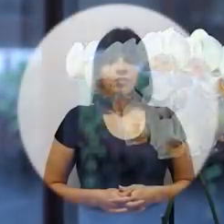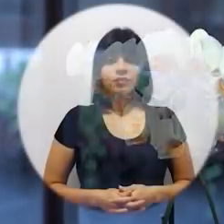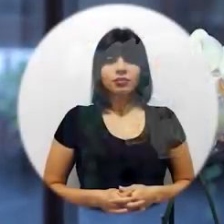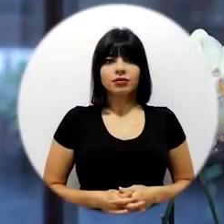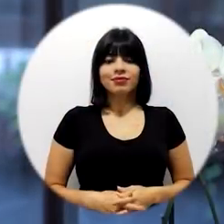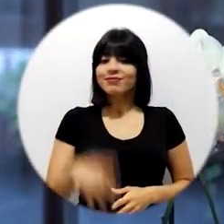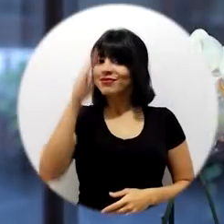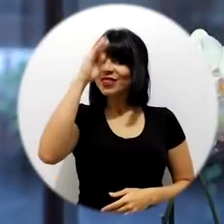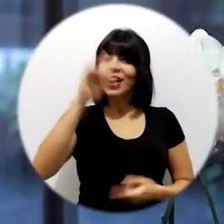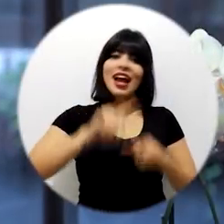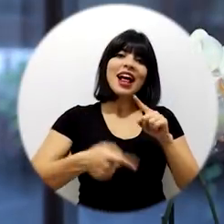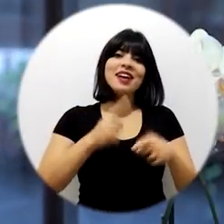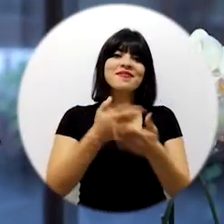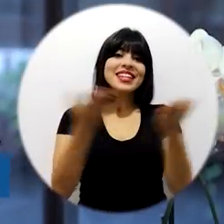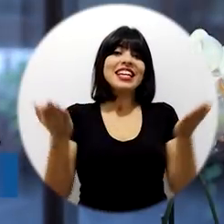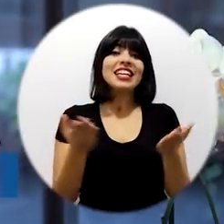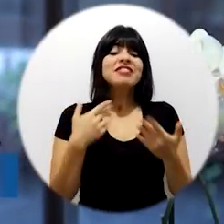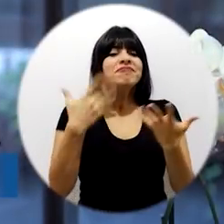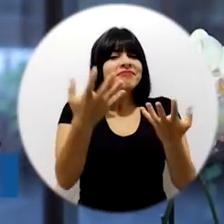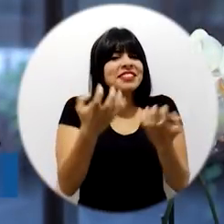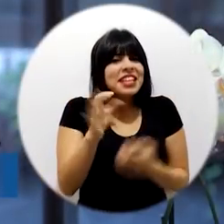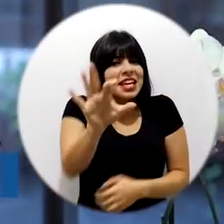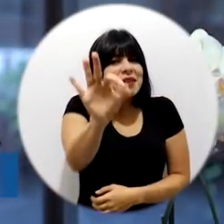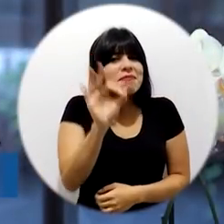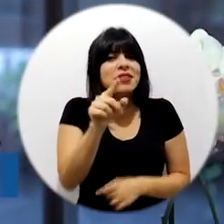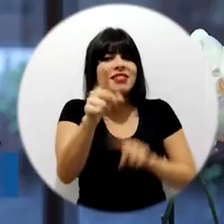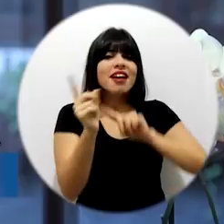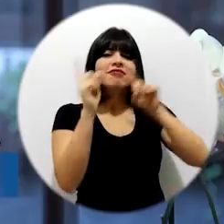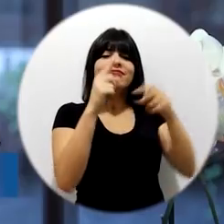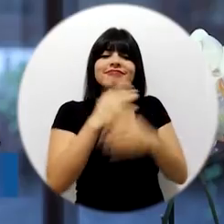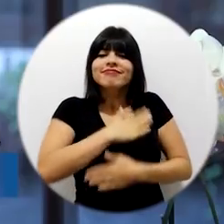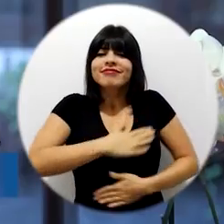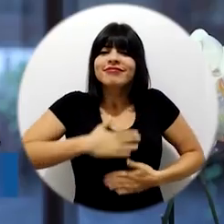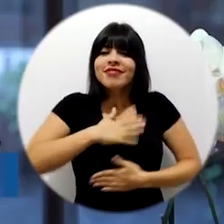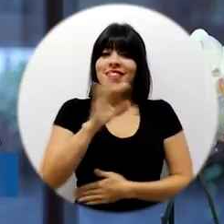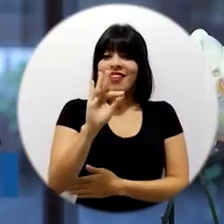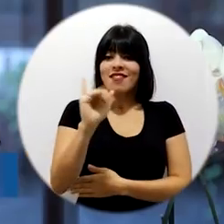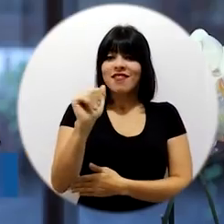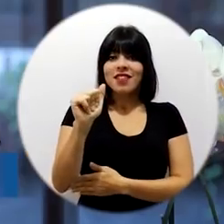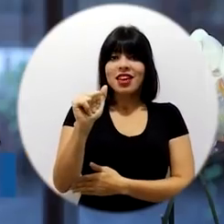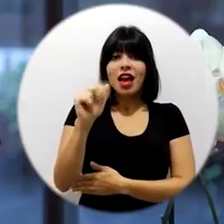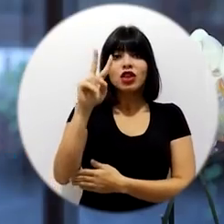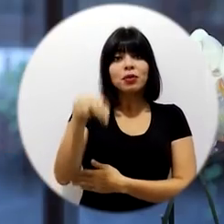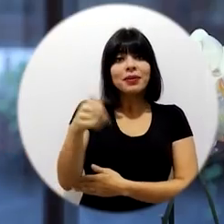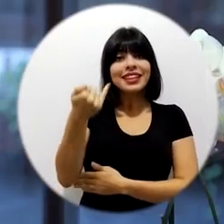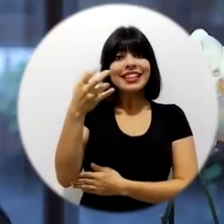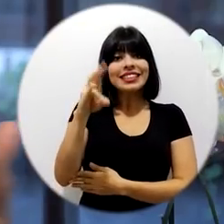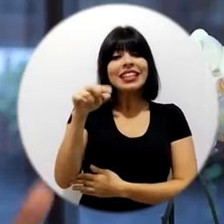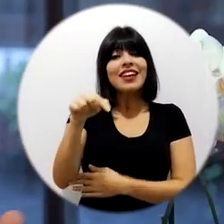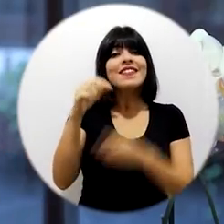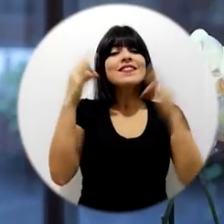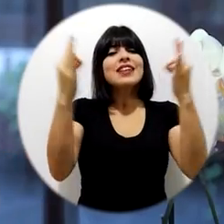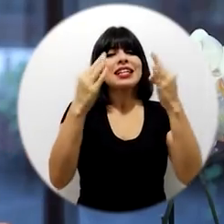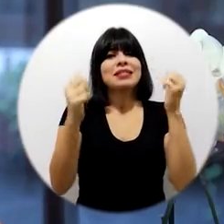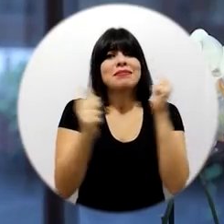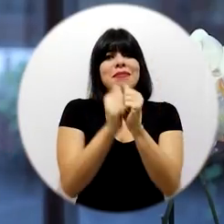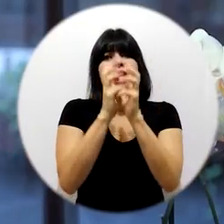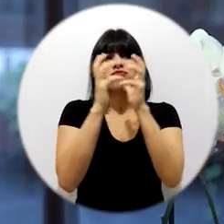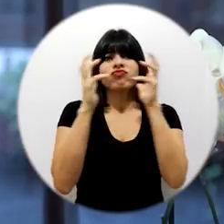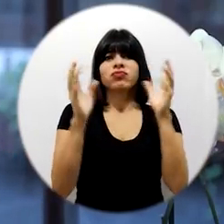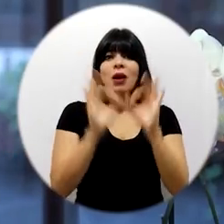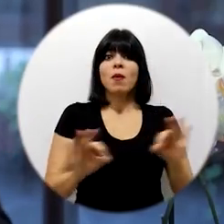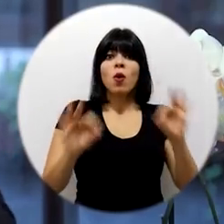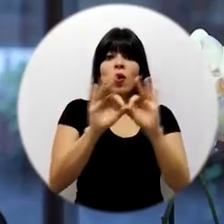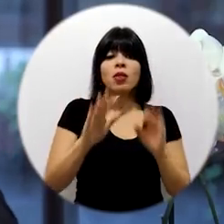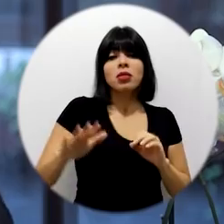Hola amigas y amigos, quiero invitarles a que asistan y disfruten del FIA 2017, el festival más grande e importante